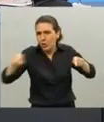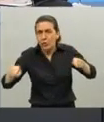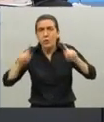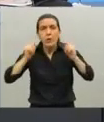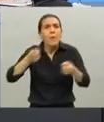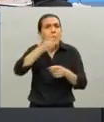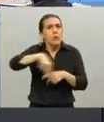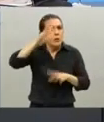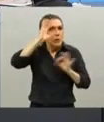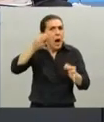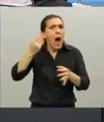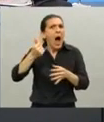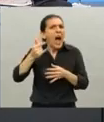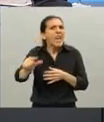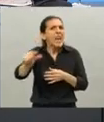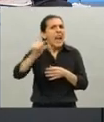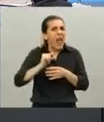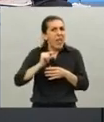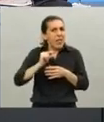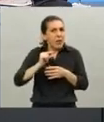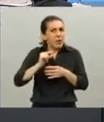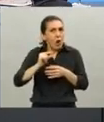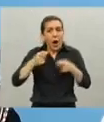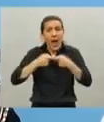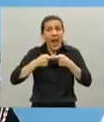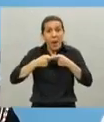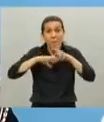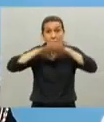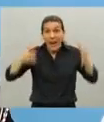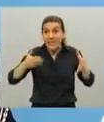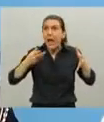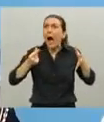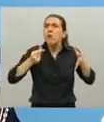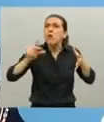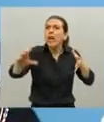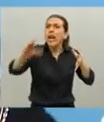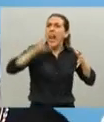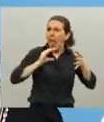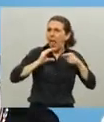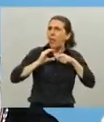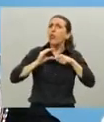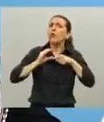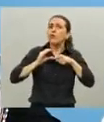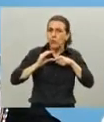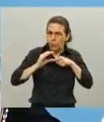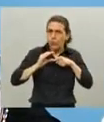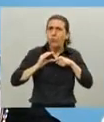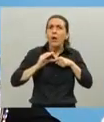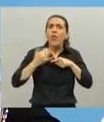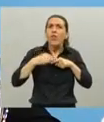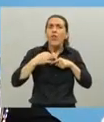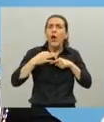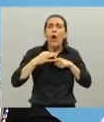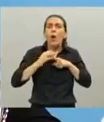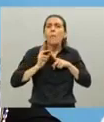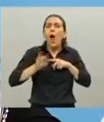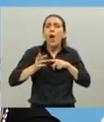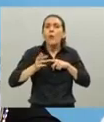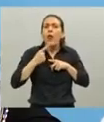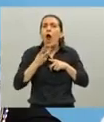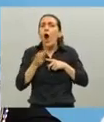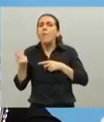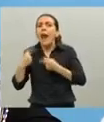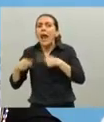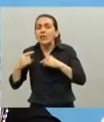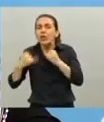accedieron a esos créditos, las empresas que accedieron a ese crédito, no pueden distribuir utilidades, no pueden recomprar